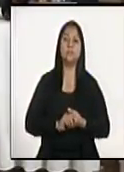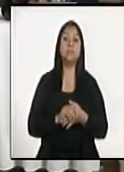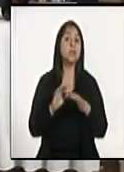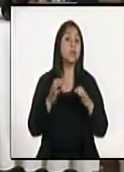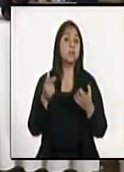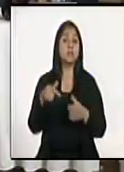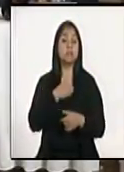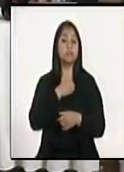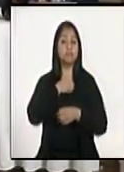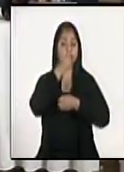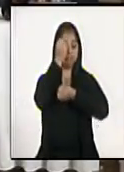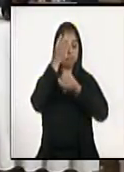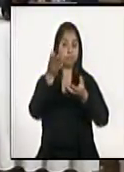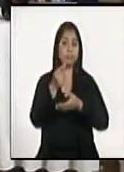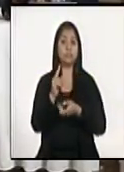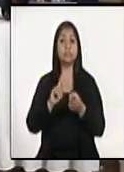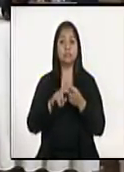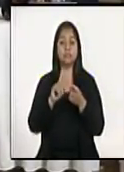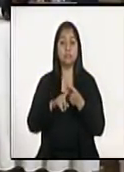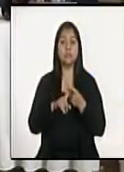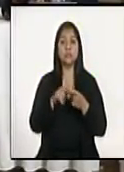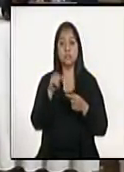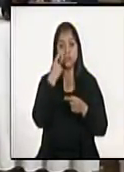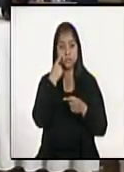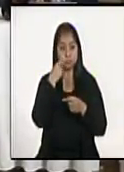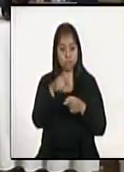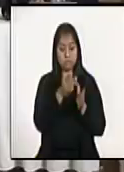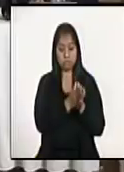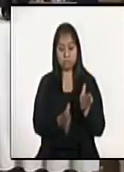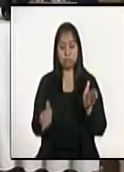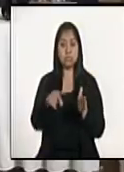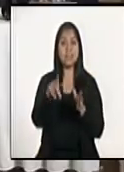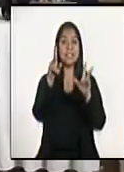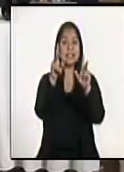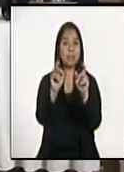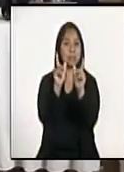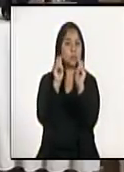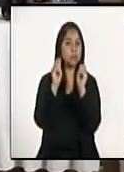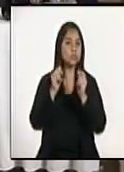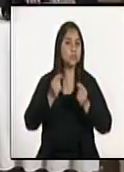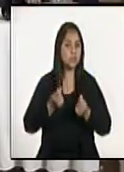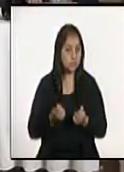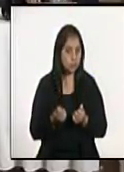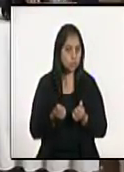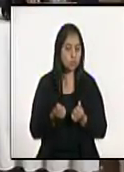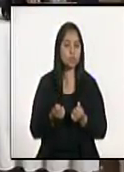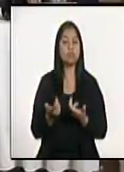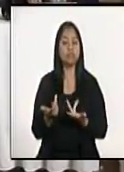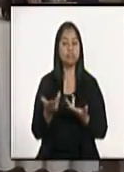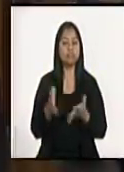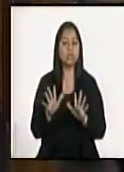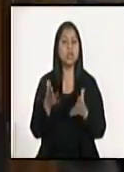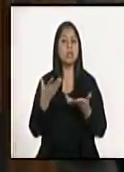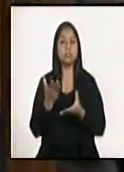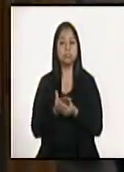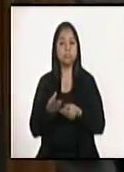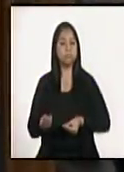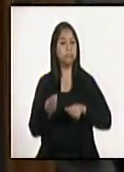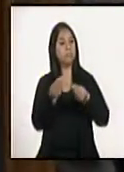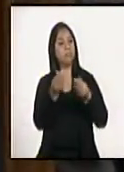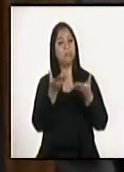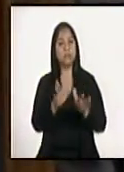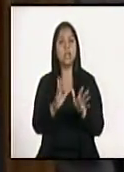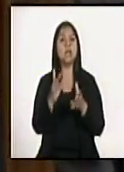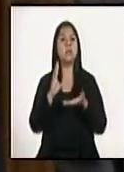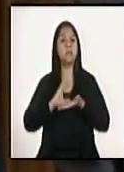Quisiéramos comentarles uno, la primera parte que viene a ser el tema presupuestario. El tema presupuestario ya se entregó un ejercicio de